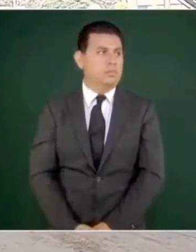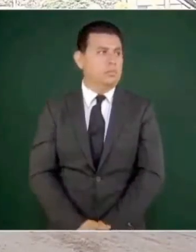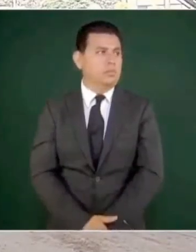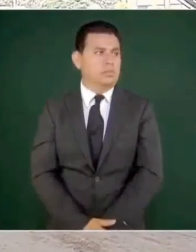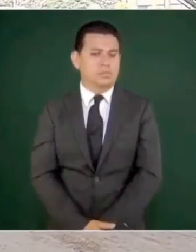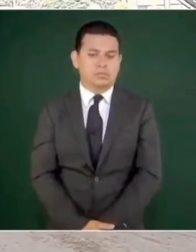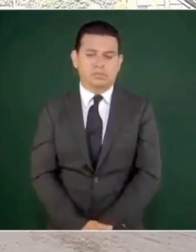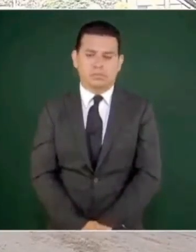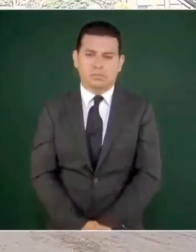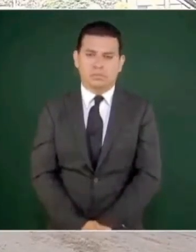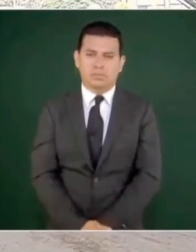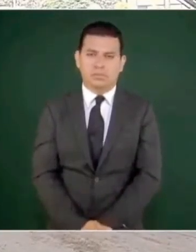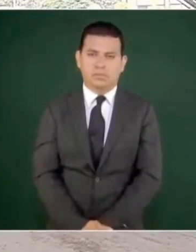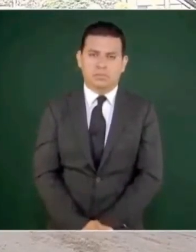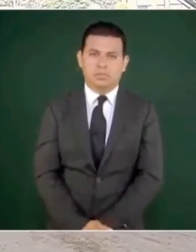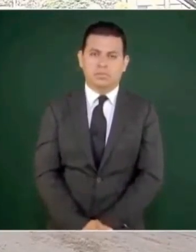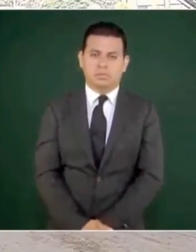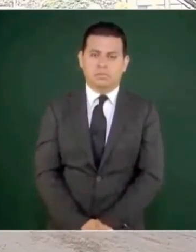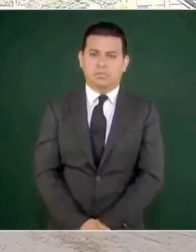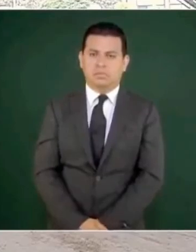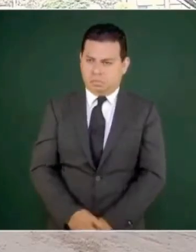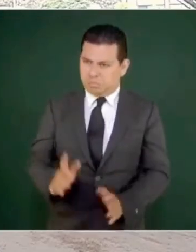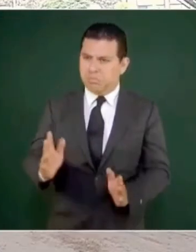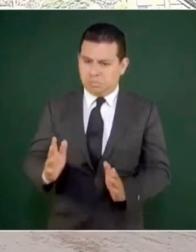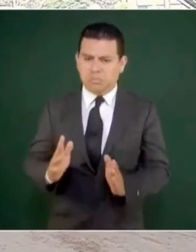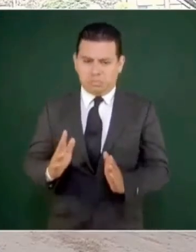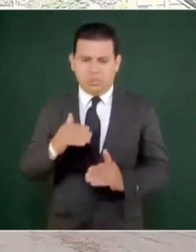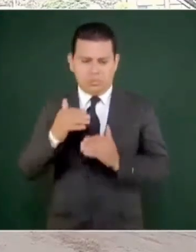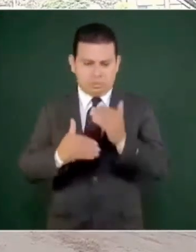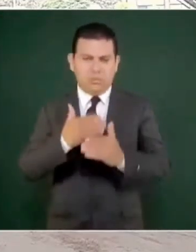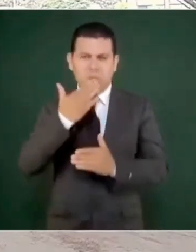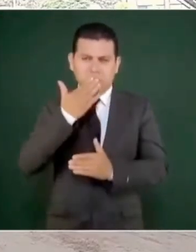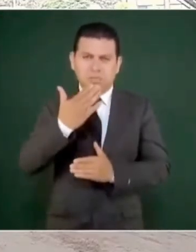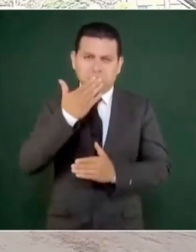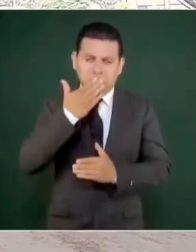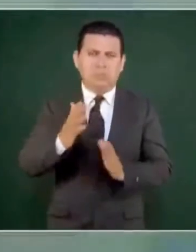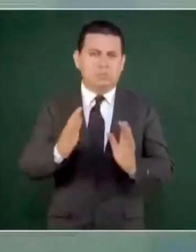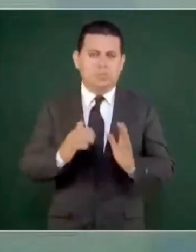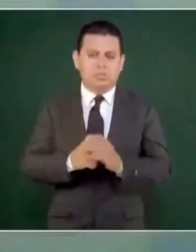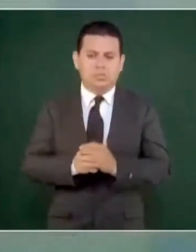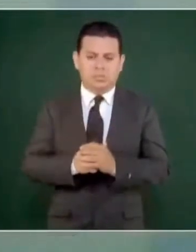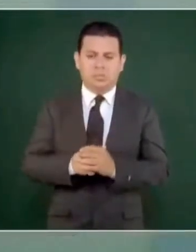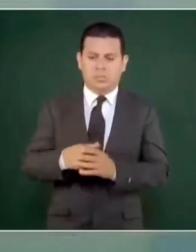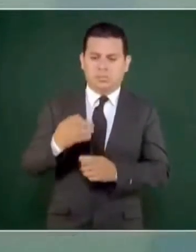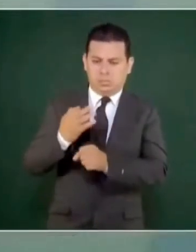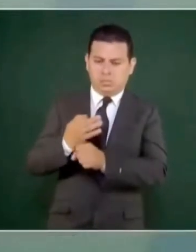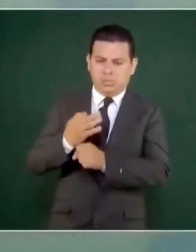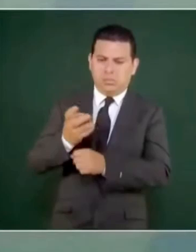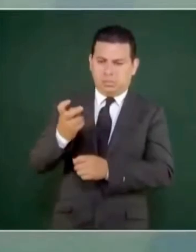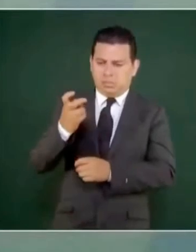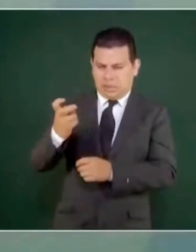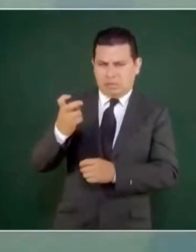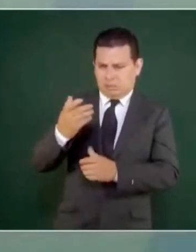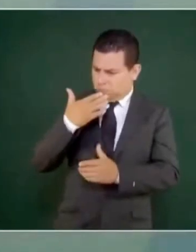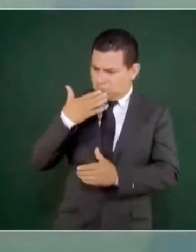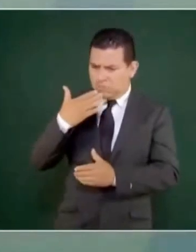Pues vamos viendo, vamos… Esa sí puede ser antes. Sí, vamos viendo, lo que no quiero